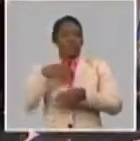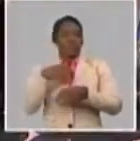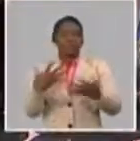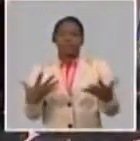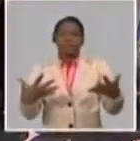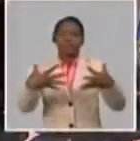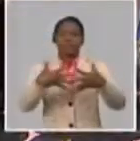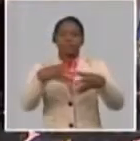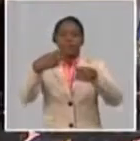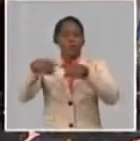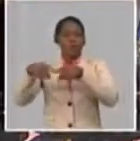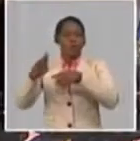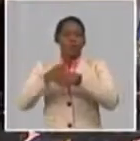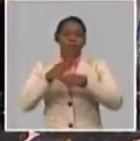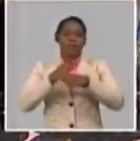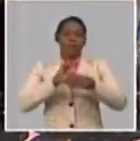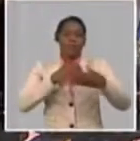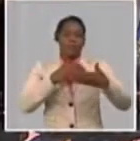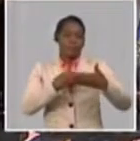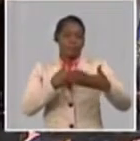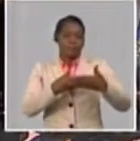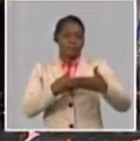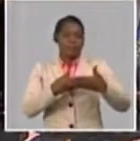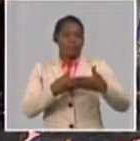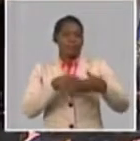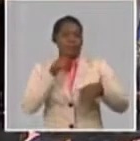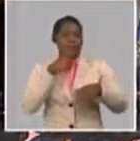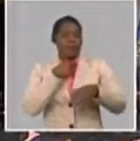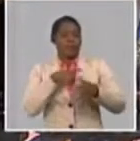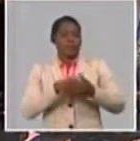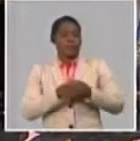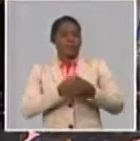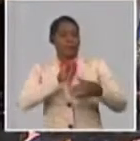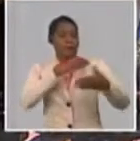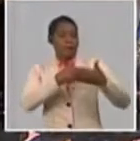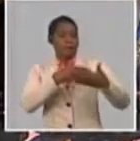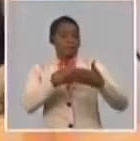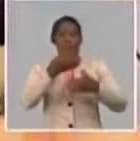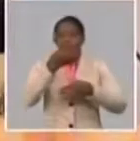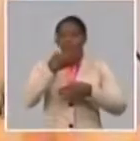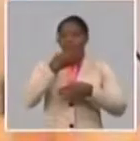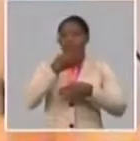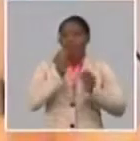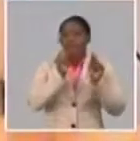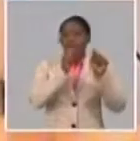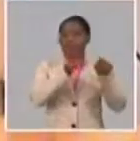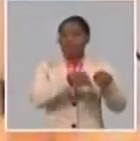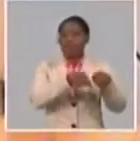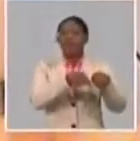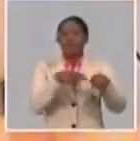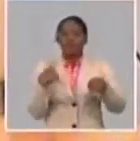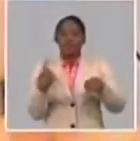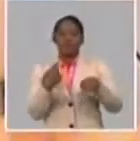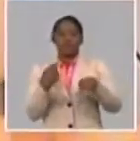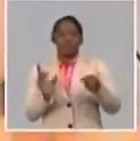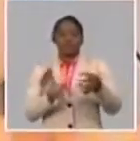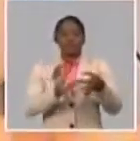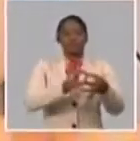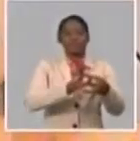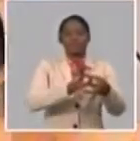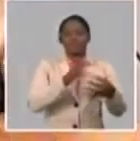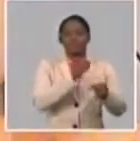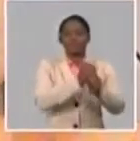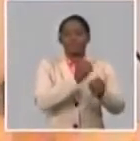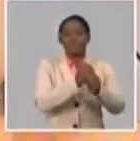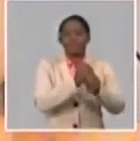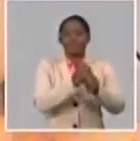Y quiero destacar, digamos, Biocubafarma. ¿Quién va a producir los medicamentos? Bueno, ahí estamos trabajando con muchos proyectos que ya